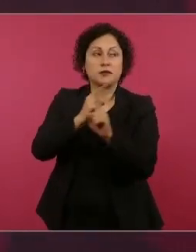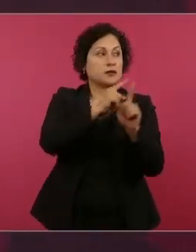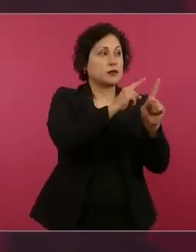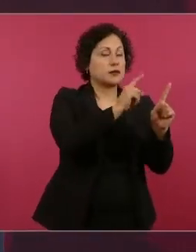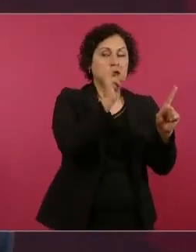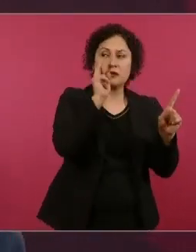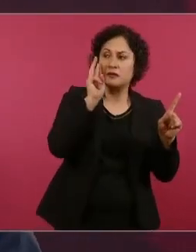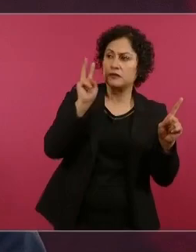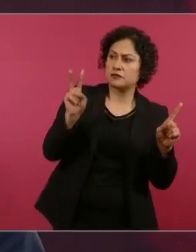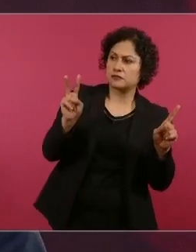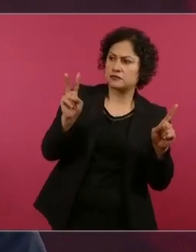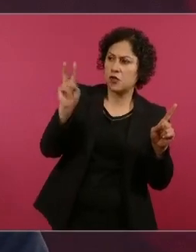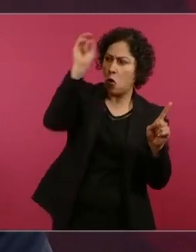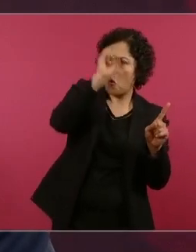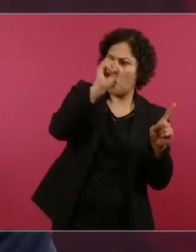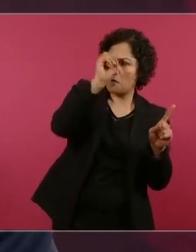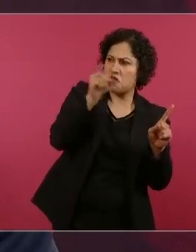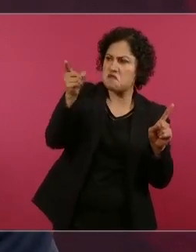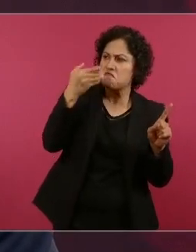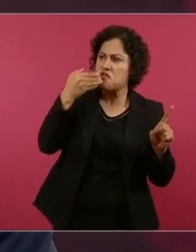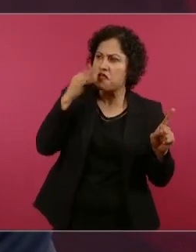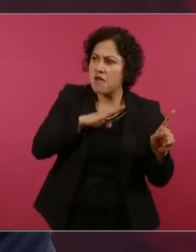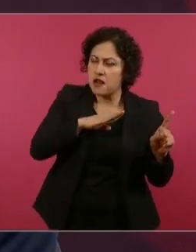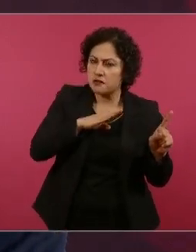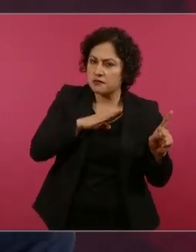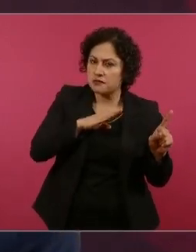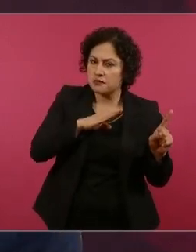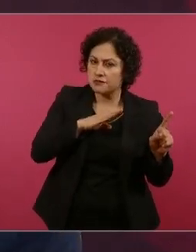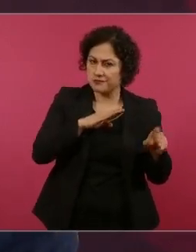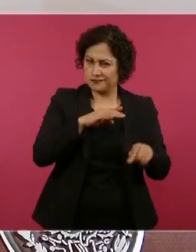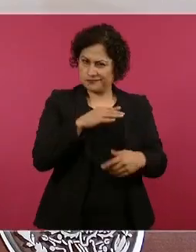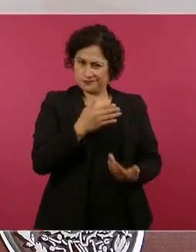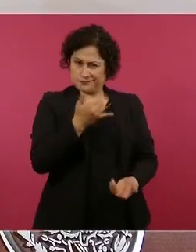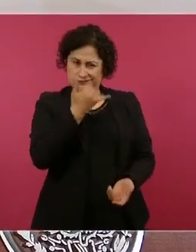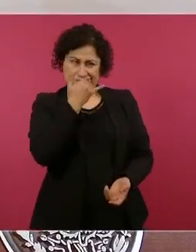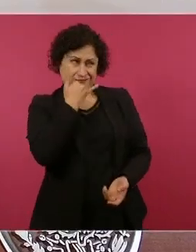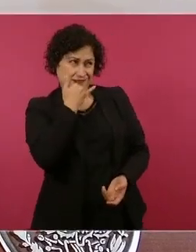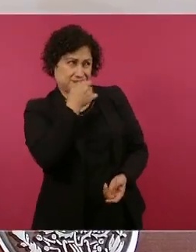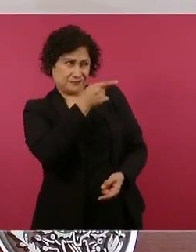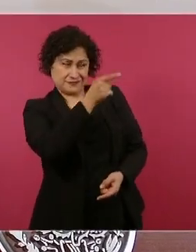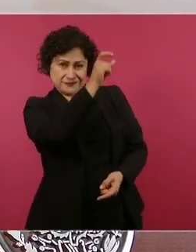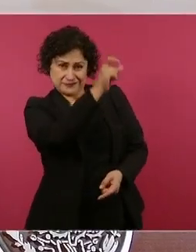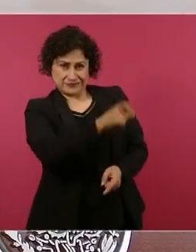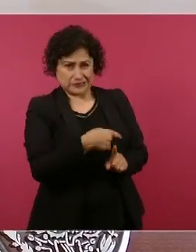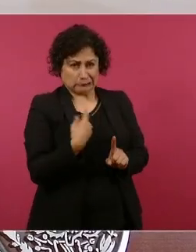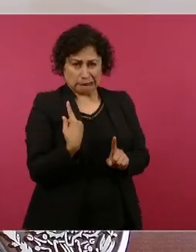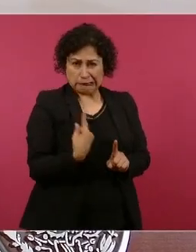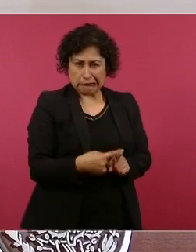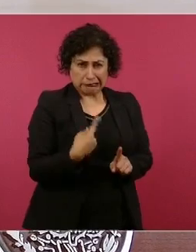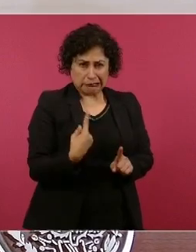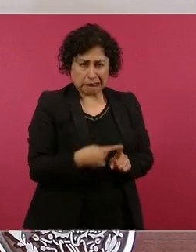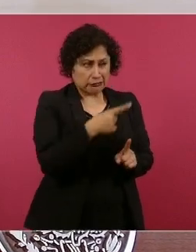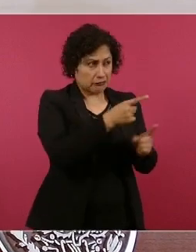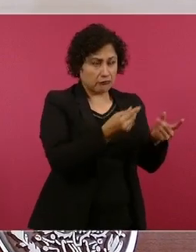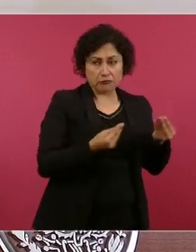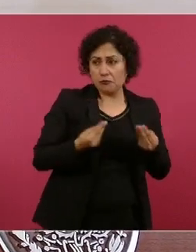¿quiénes son ellos para emitir recomendaciones